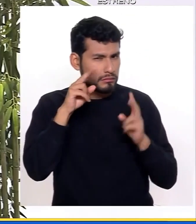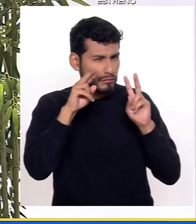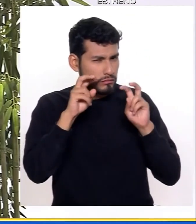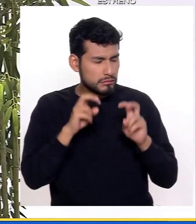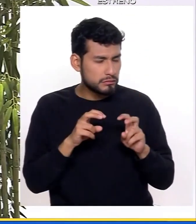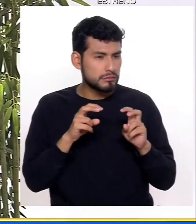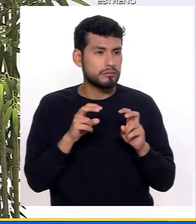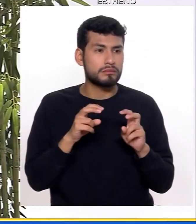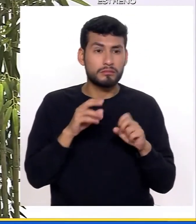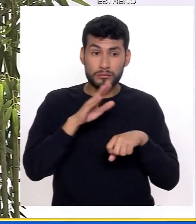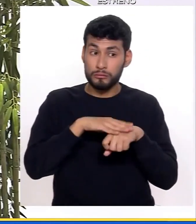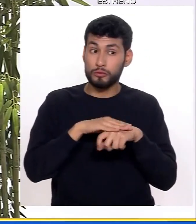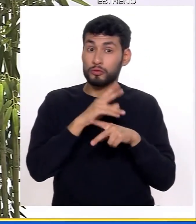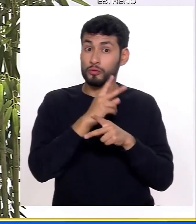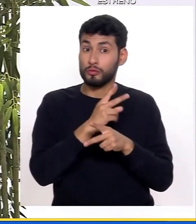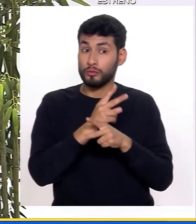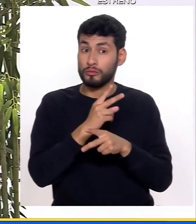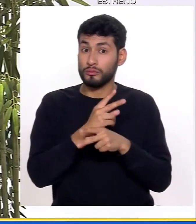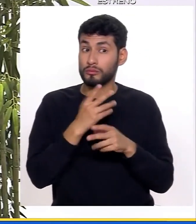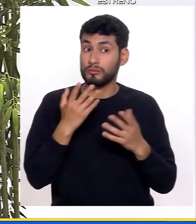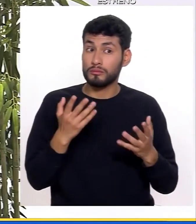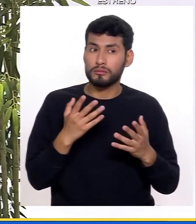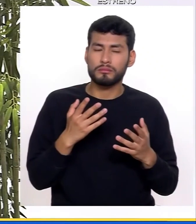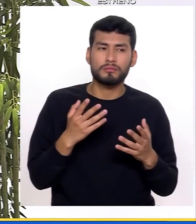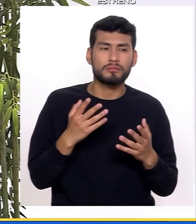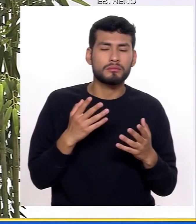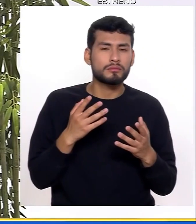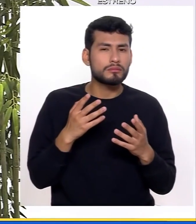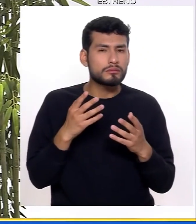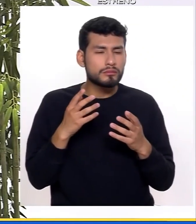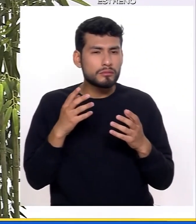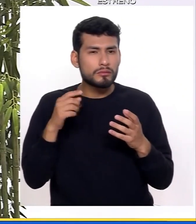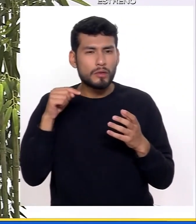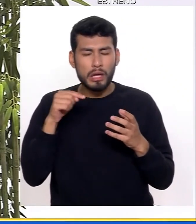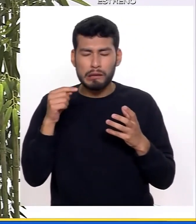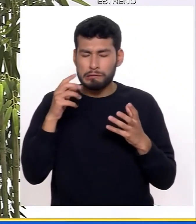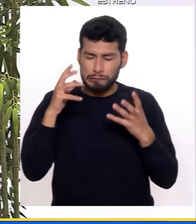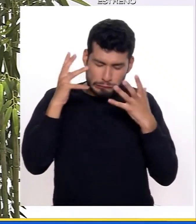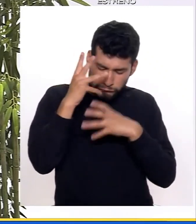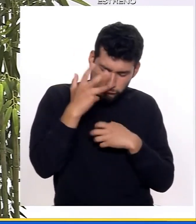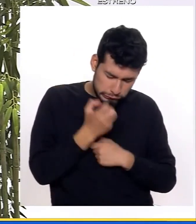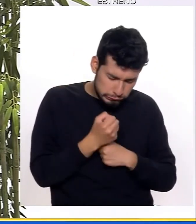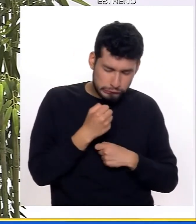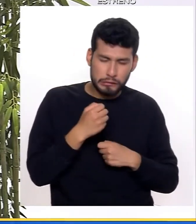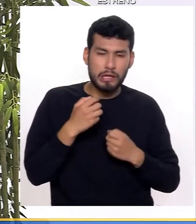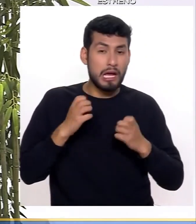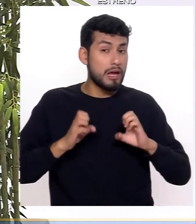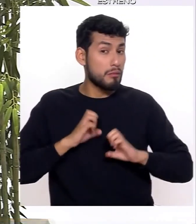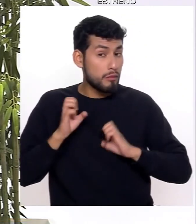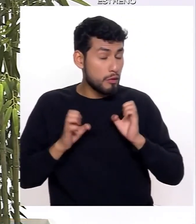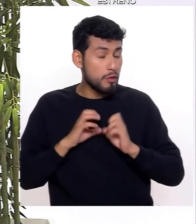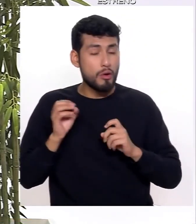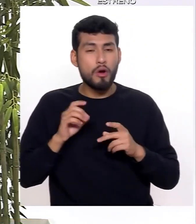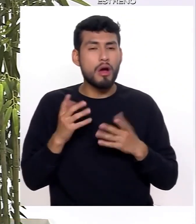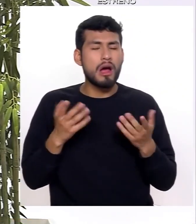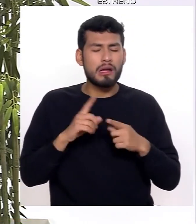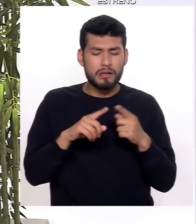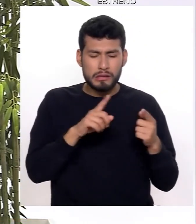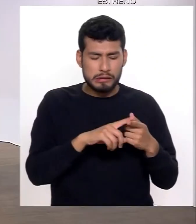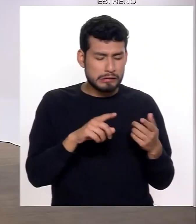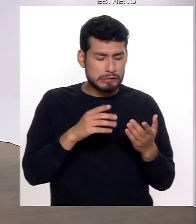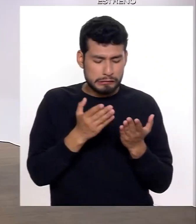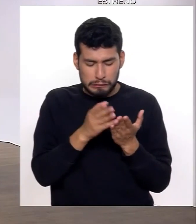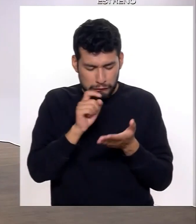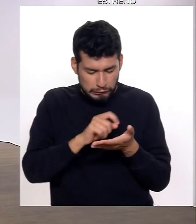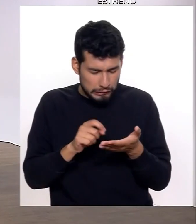signos tempranos de descompensación, ya sea emocional, ya sea en rendimientos, que puedan